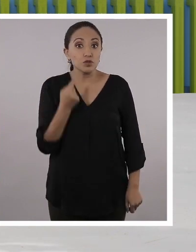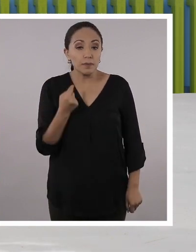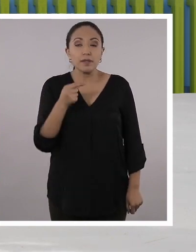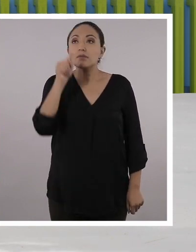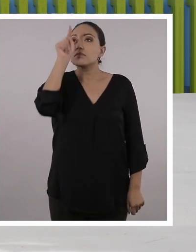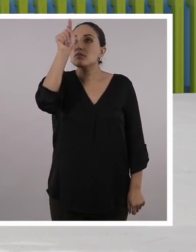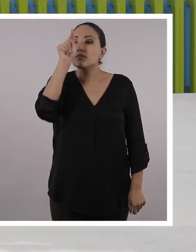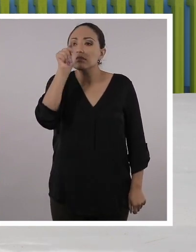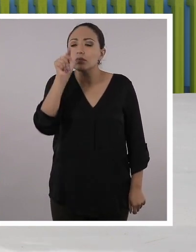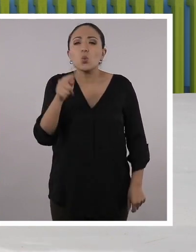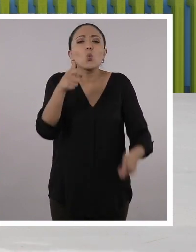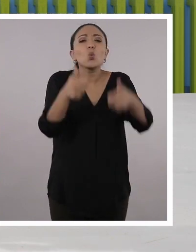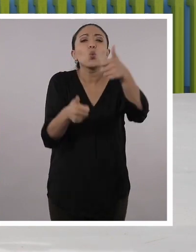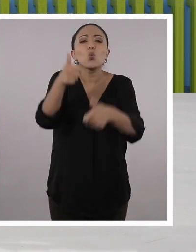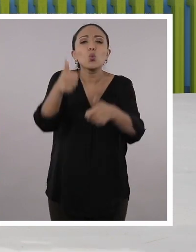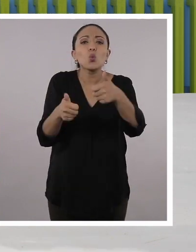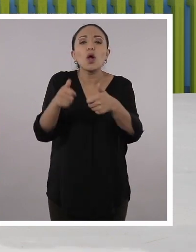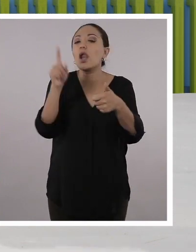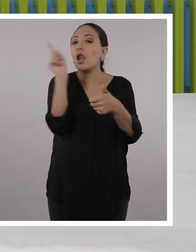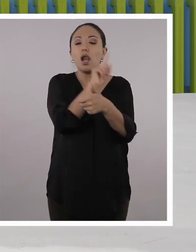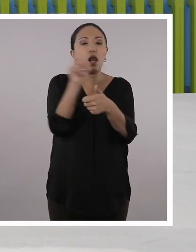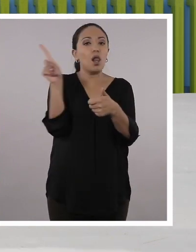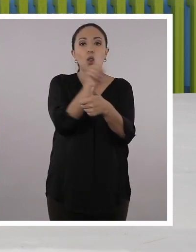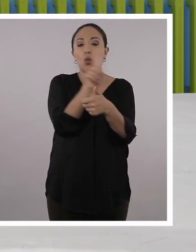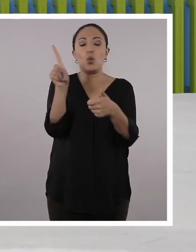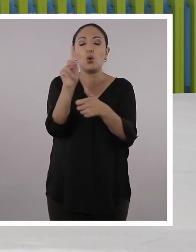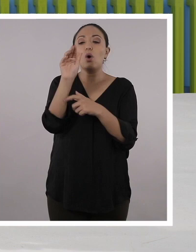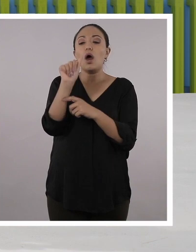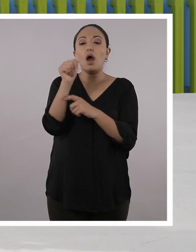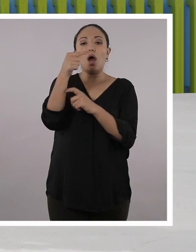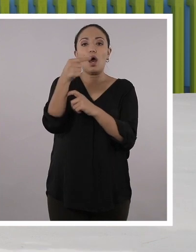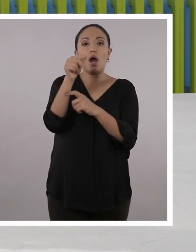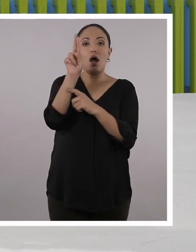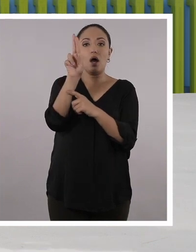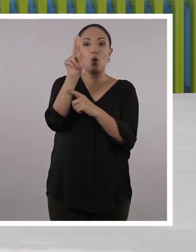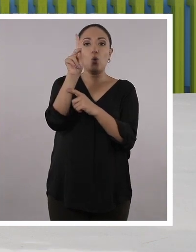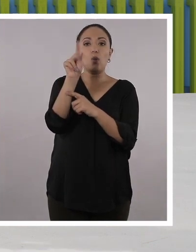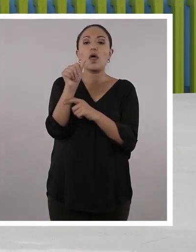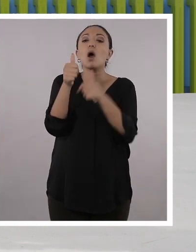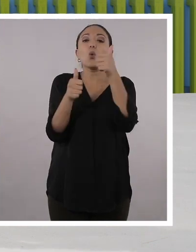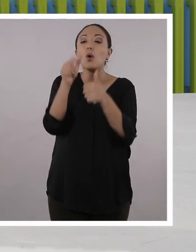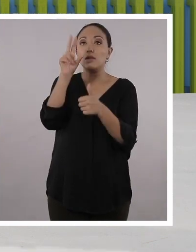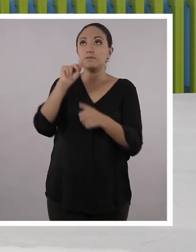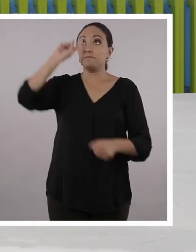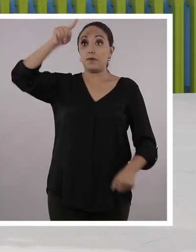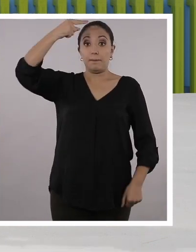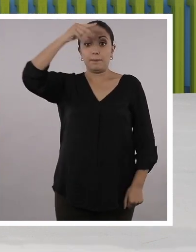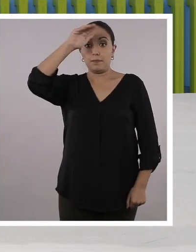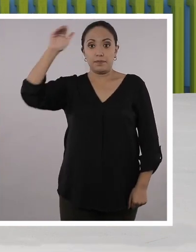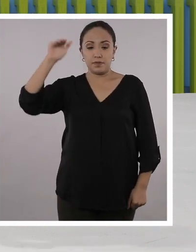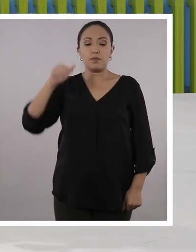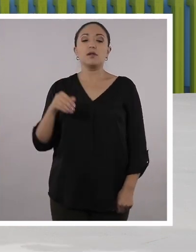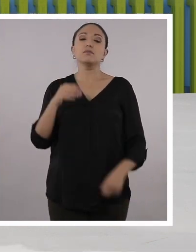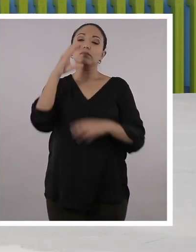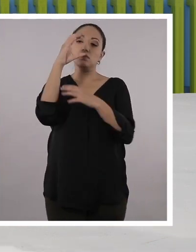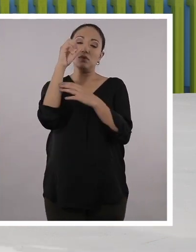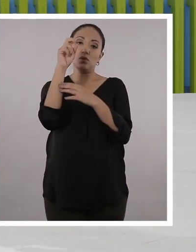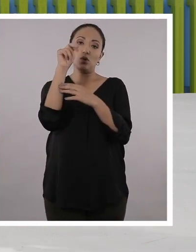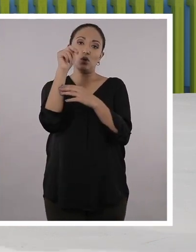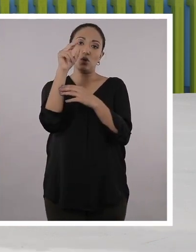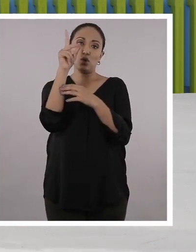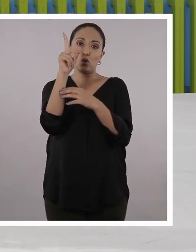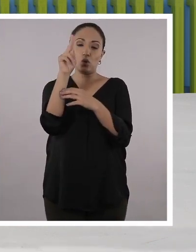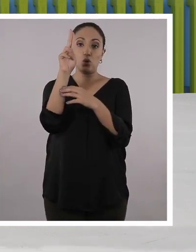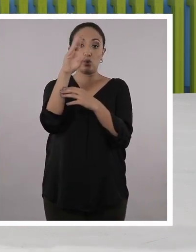Vamos a identificar cuál de estas no es una palabra aguda. Vamos, Santi, con la primera. Conducción.